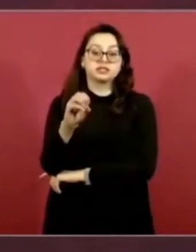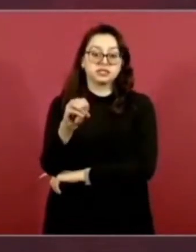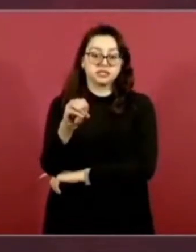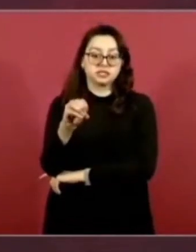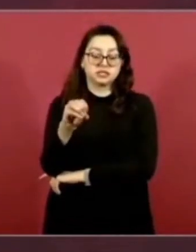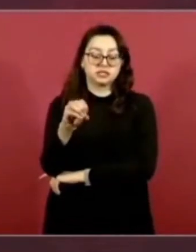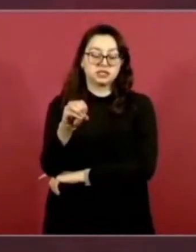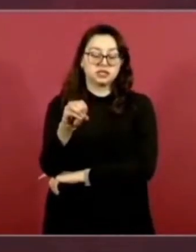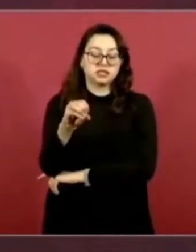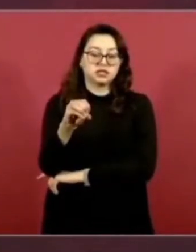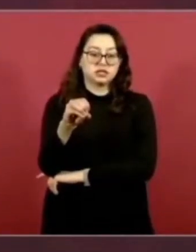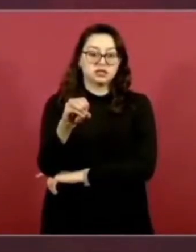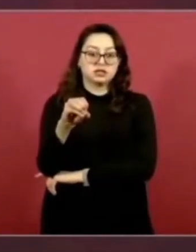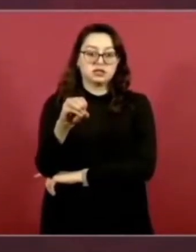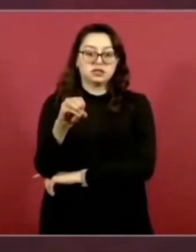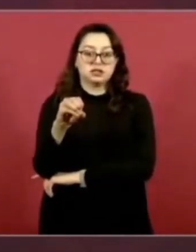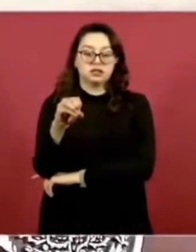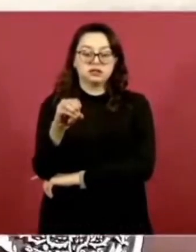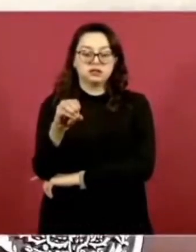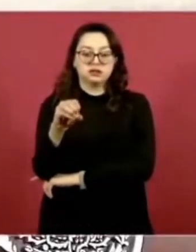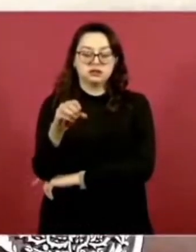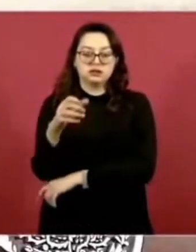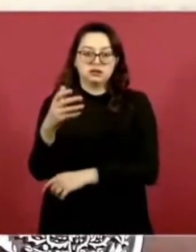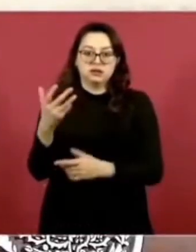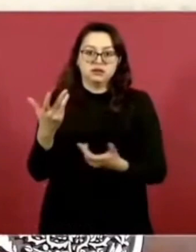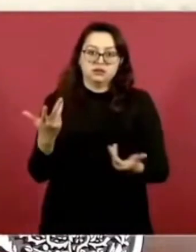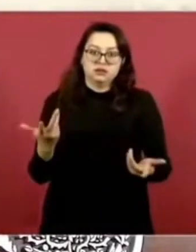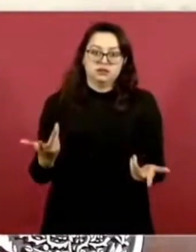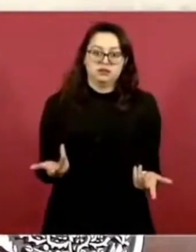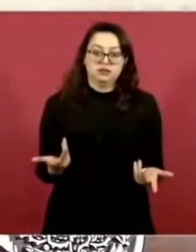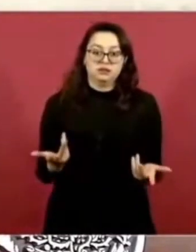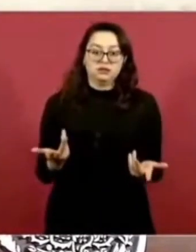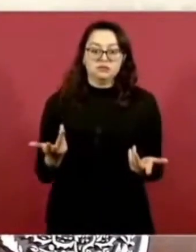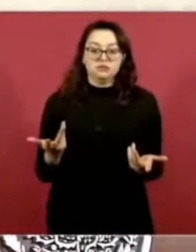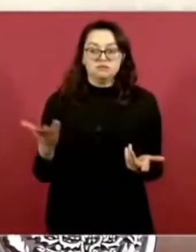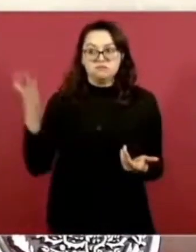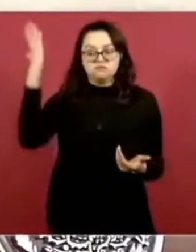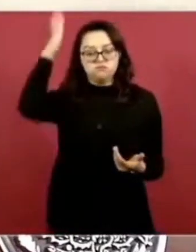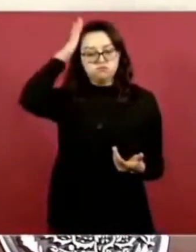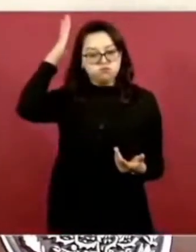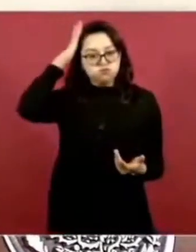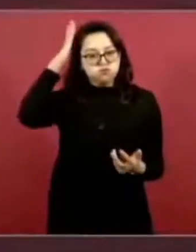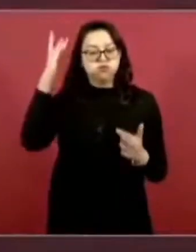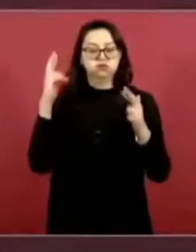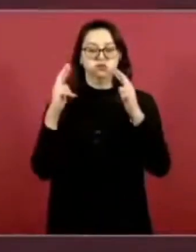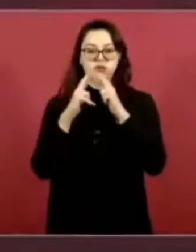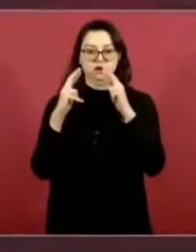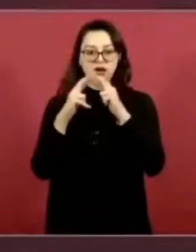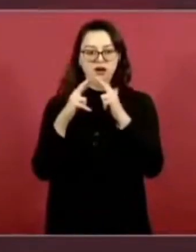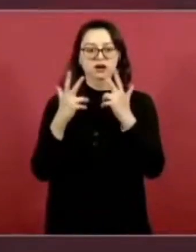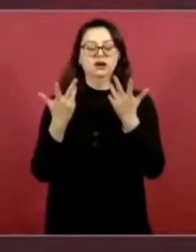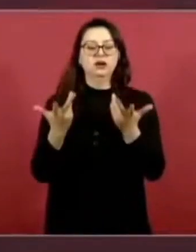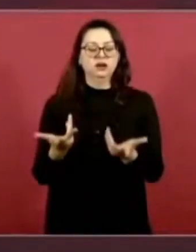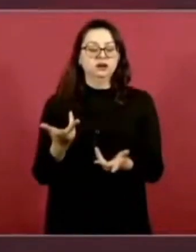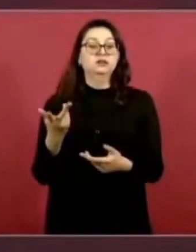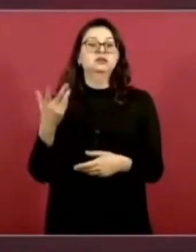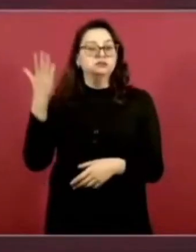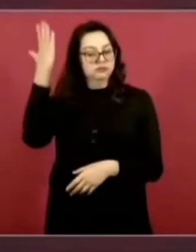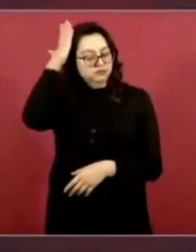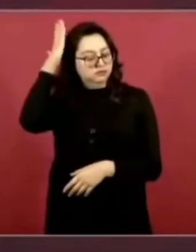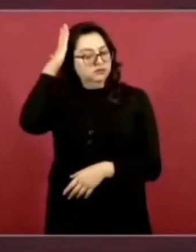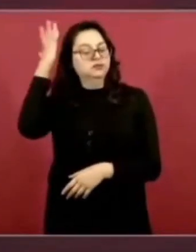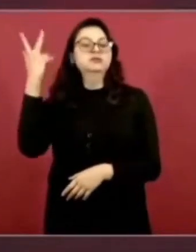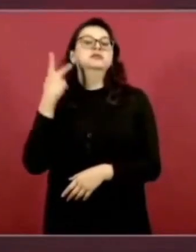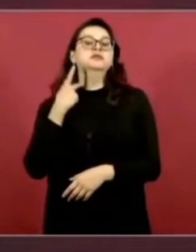Además, dirigente, dirigente religioso y también político,